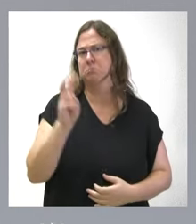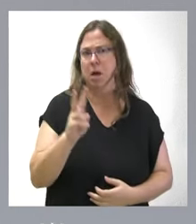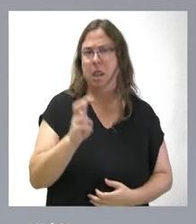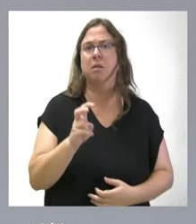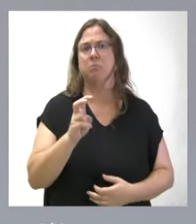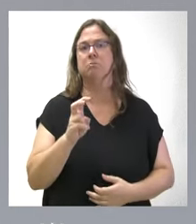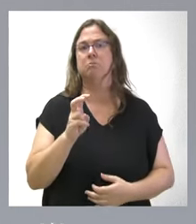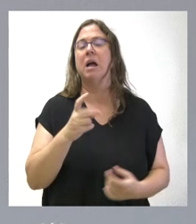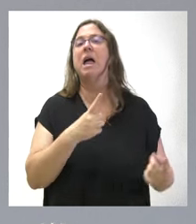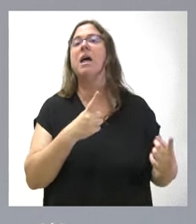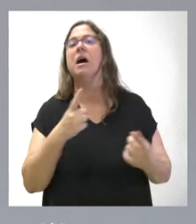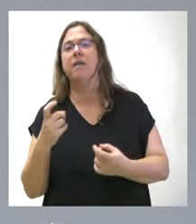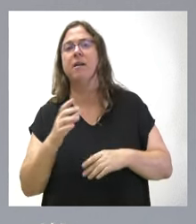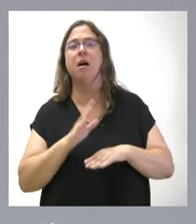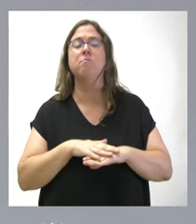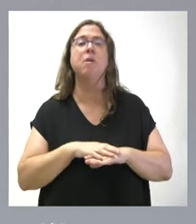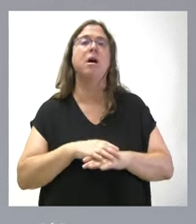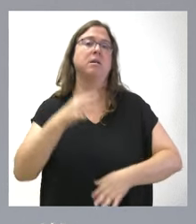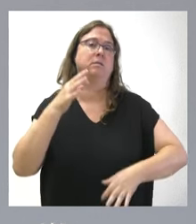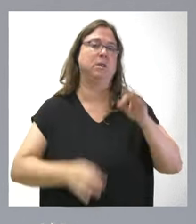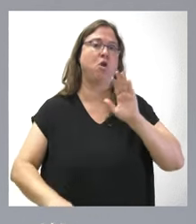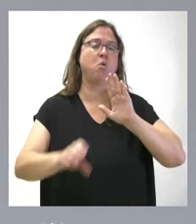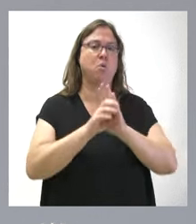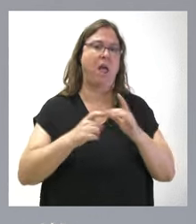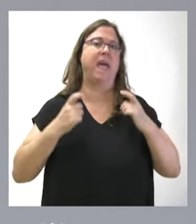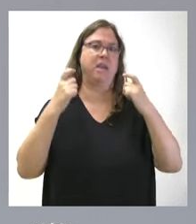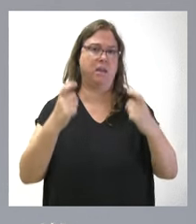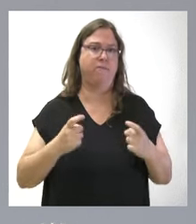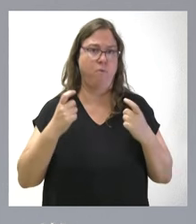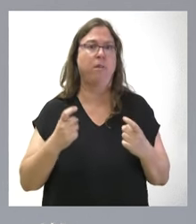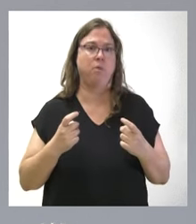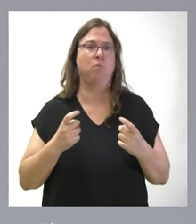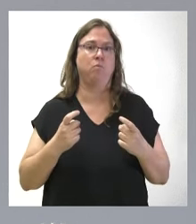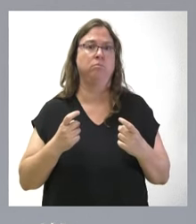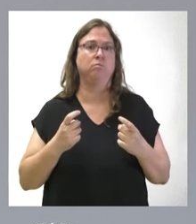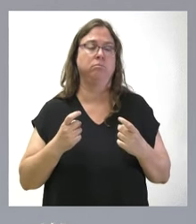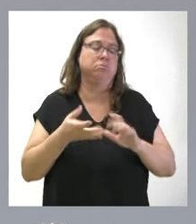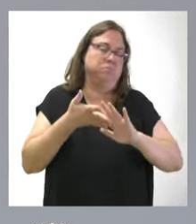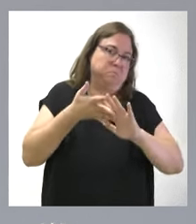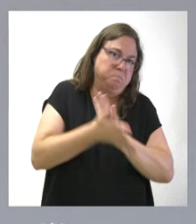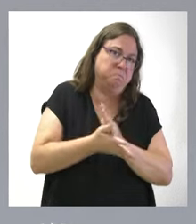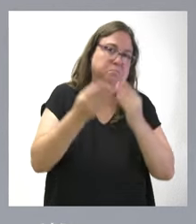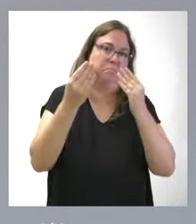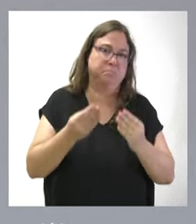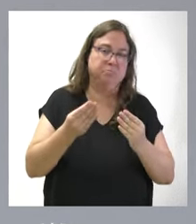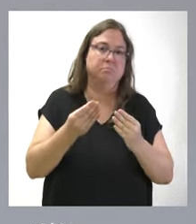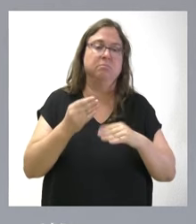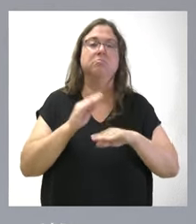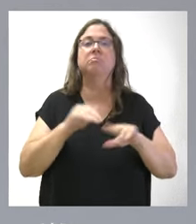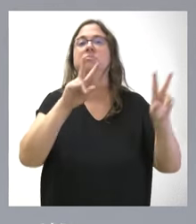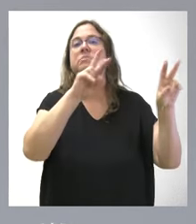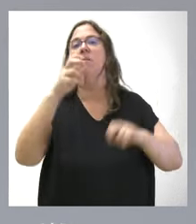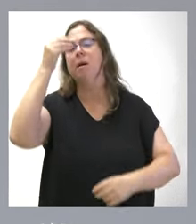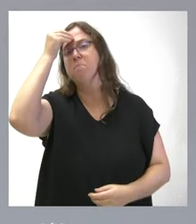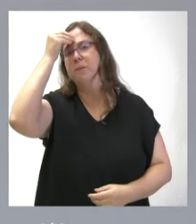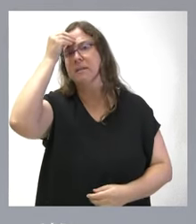la necesidad de que el Tribunal Constitucional haga un esfuerzo importante, explicativo, de lo que considere